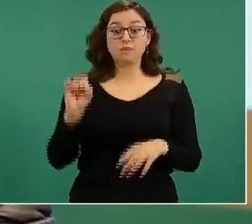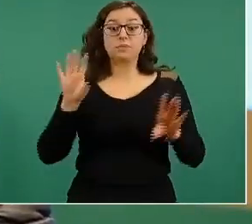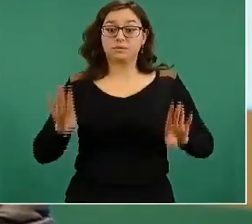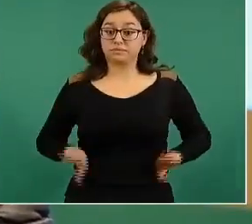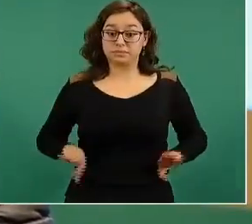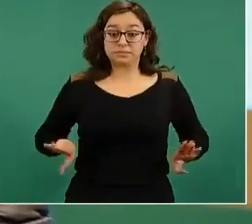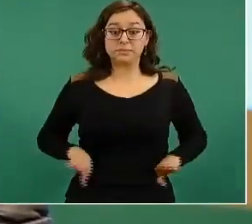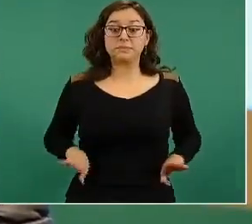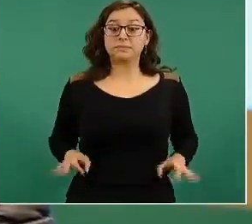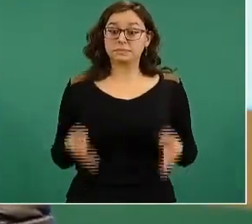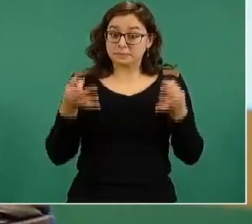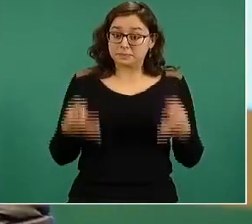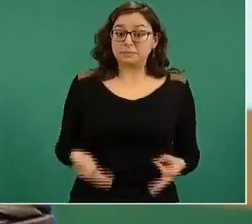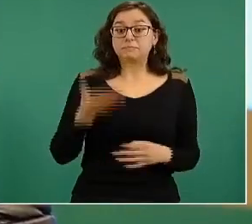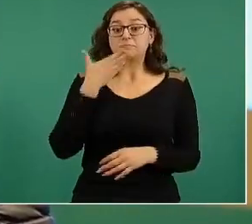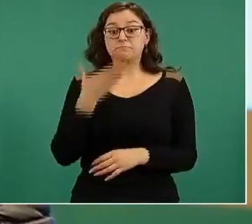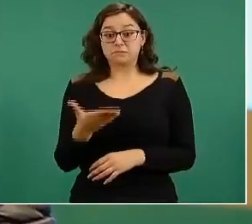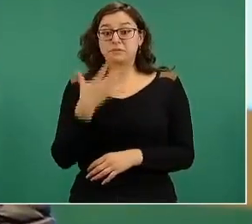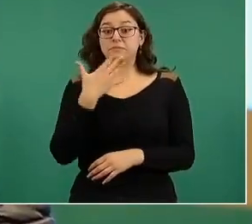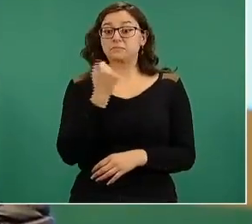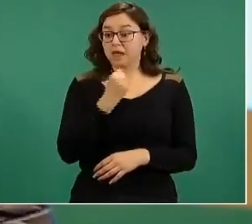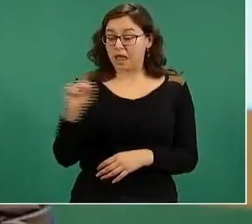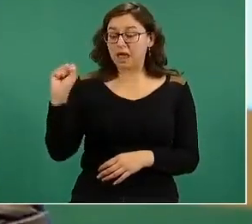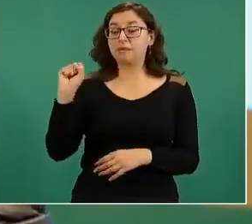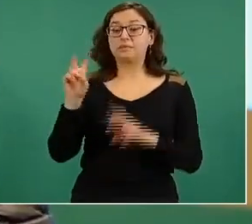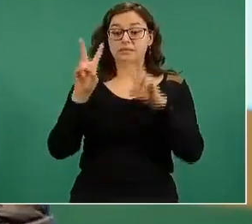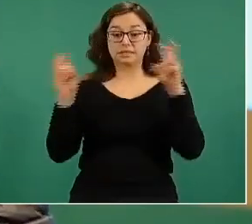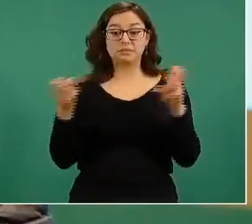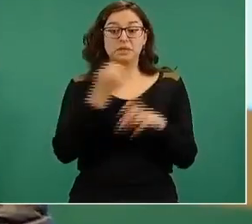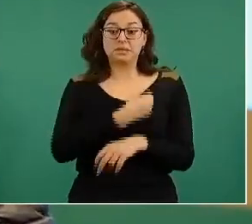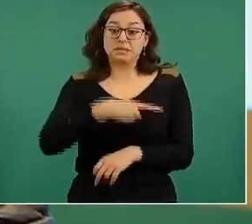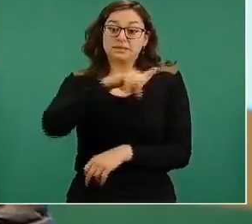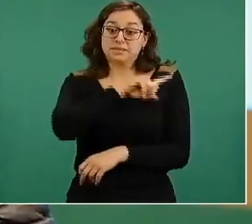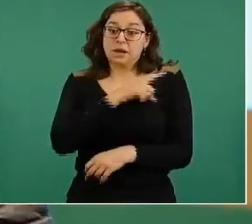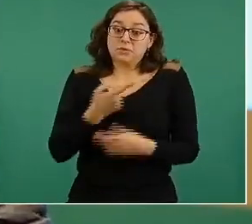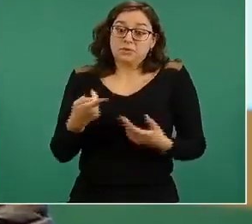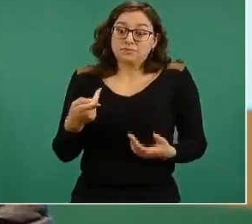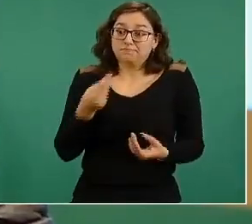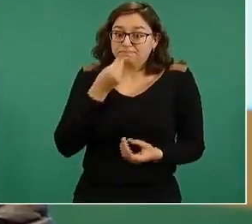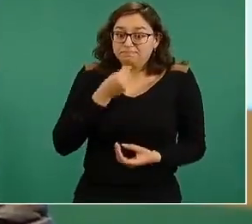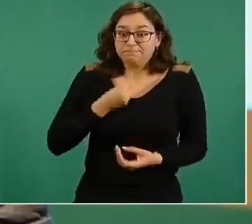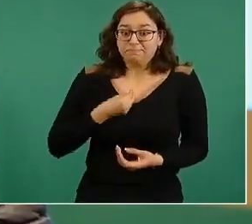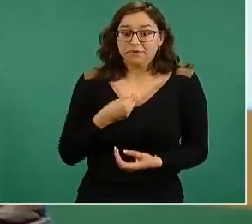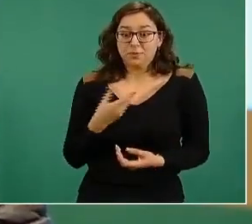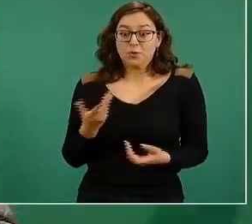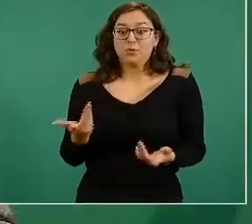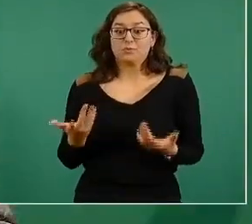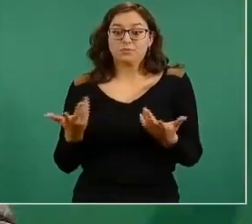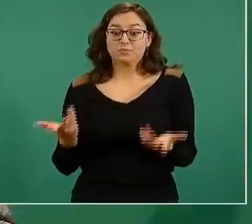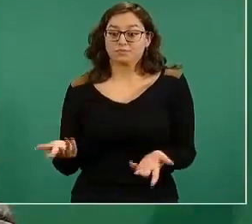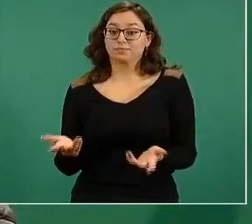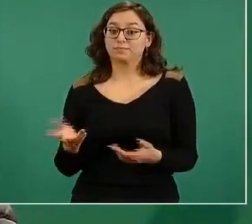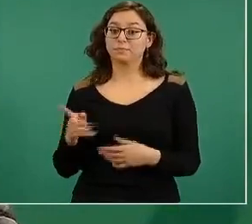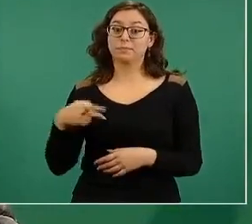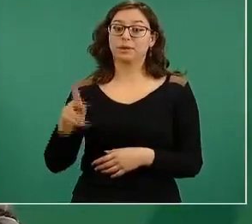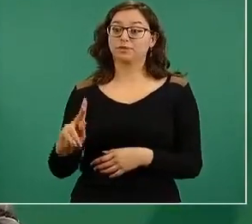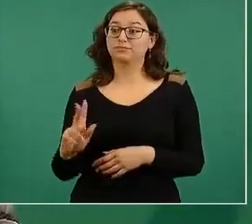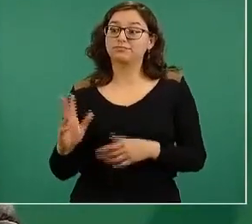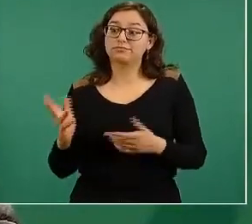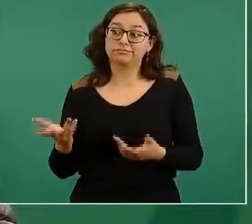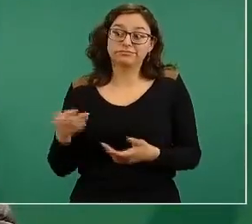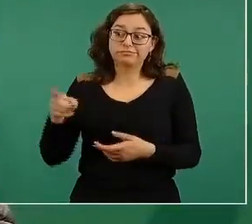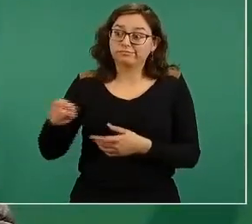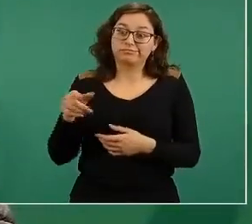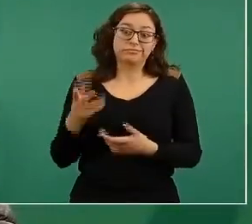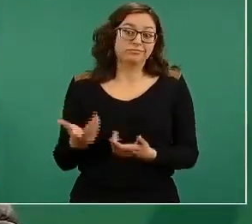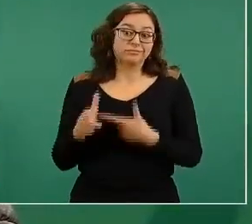extraordinaria salubrista, pero seguirá trabajando igual que lo ha hecho hasta estos momentos. En el